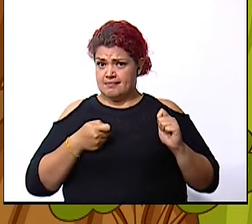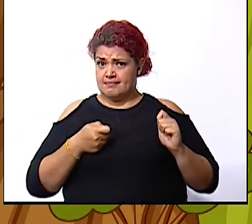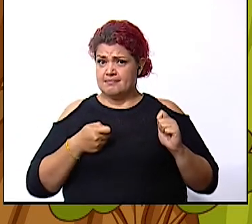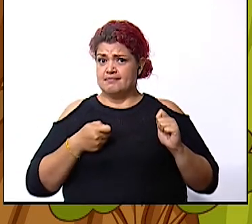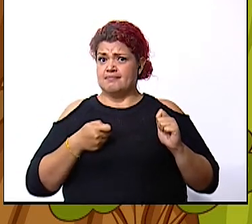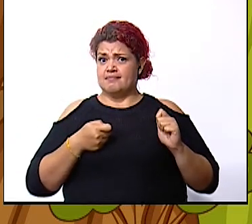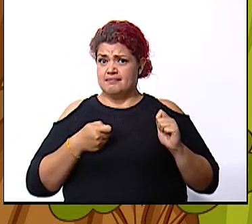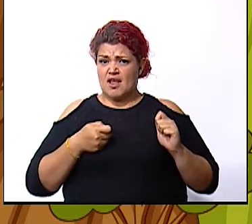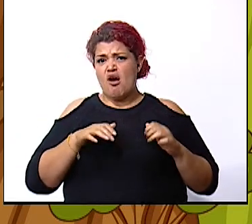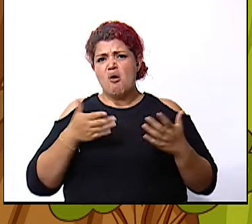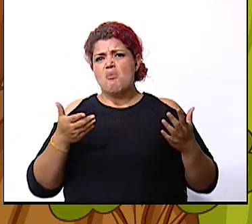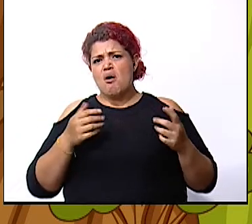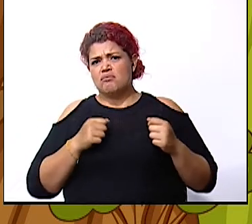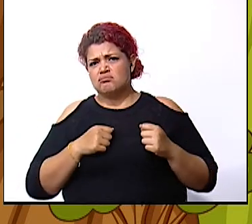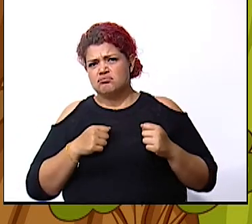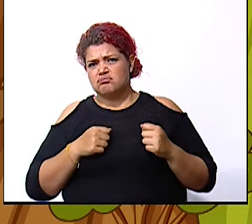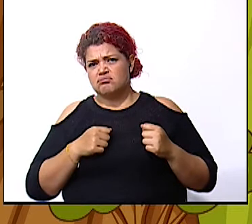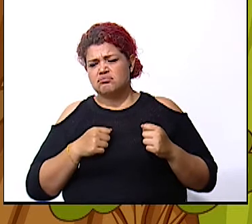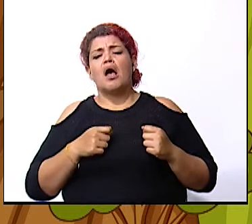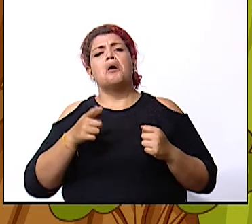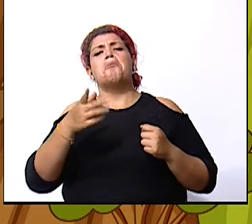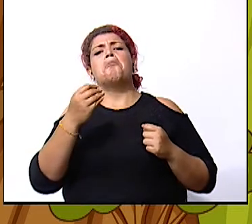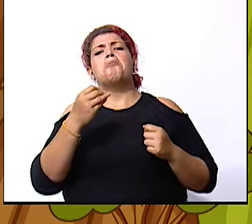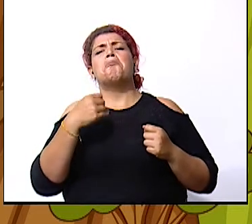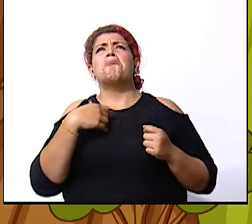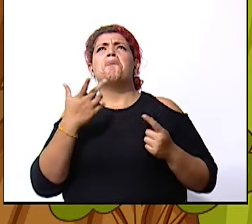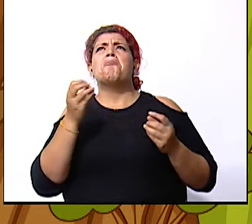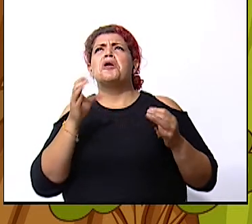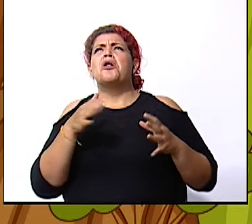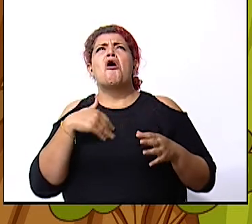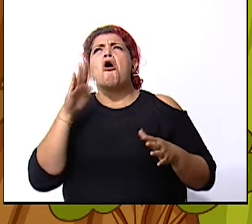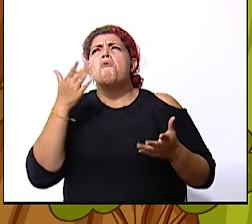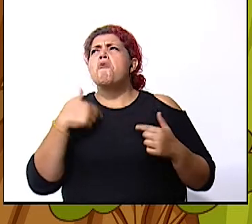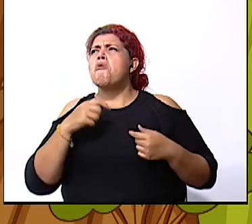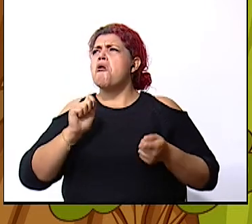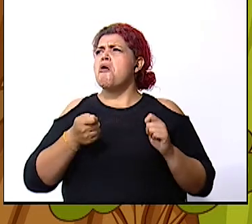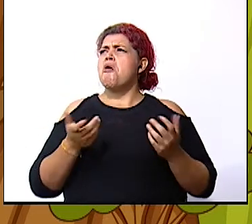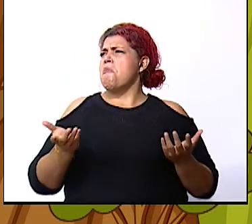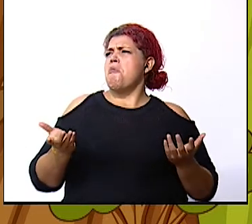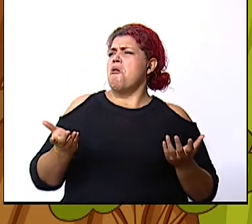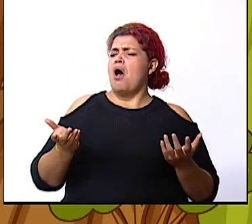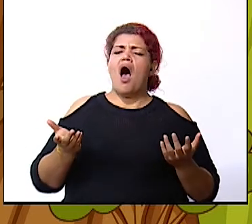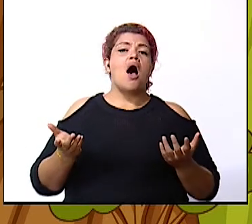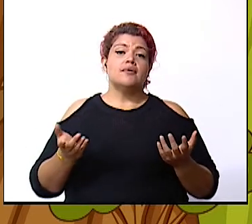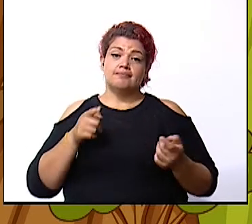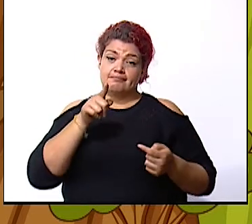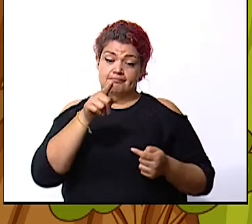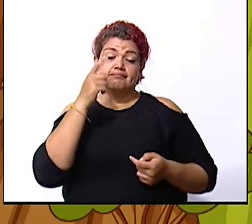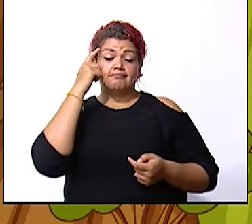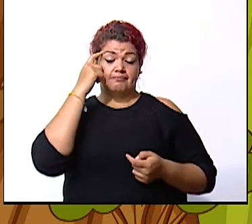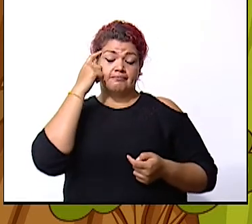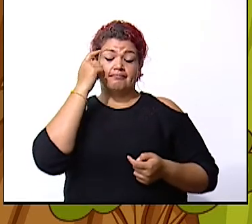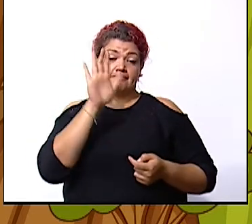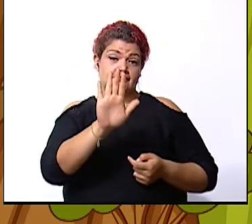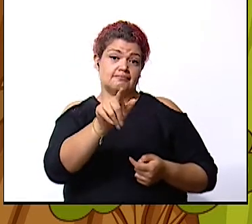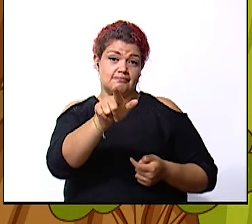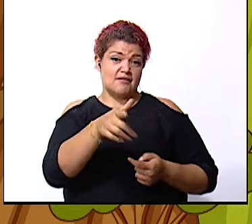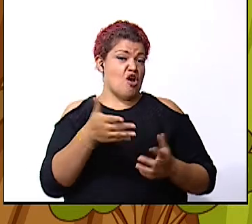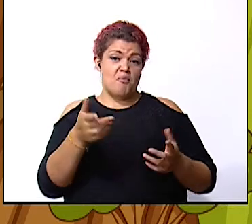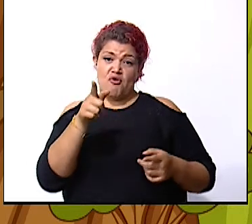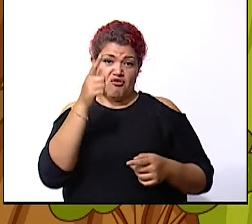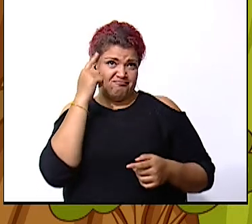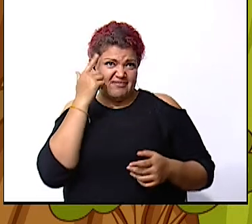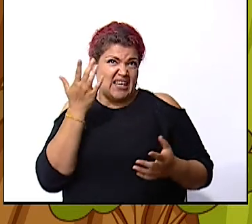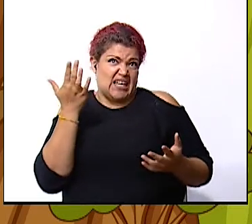y cómo ustedes me van a decir niña cómo vamos a cambiar bueno los dejo pensando un instante cómo creen